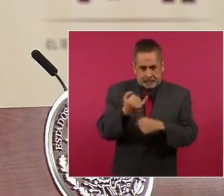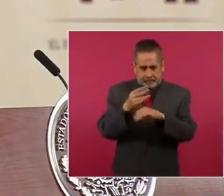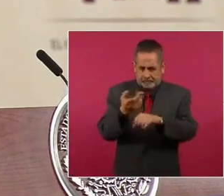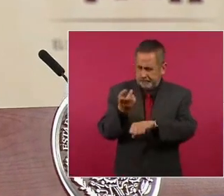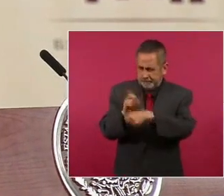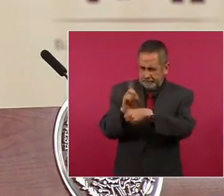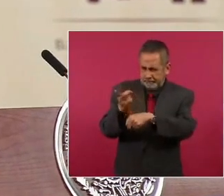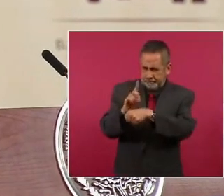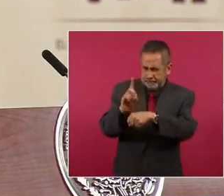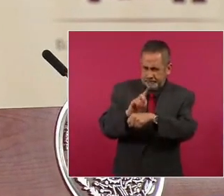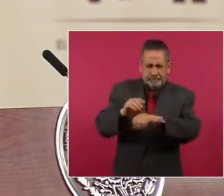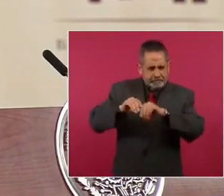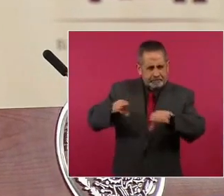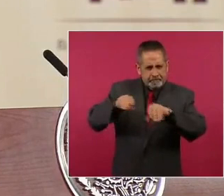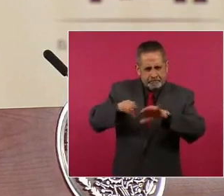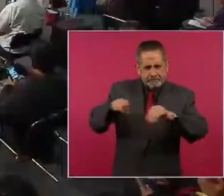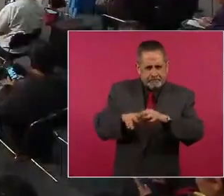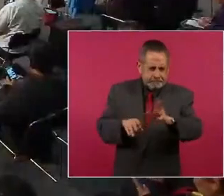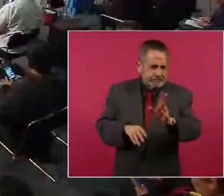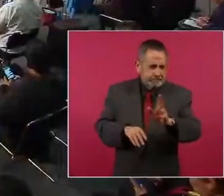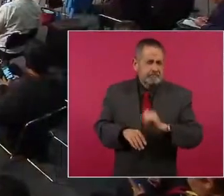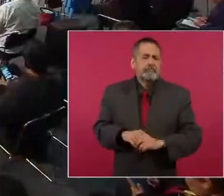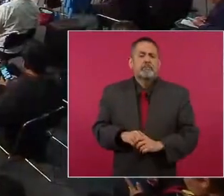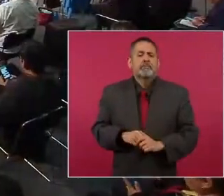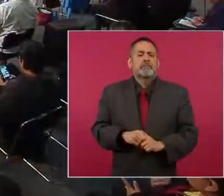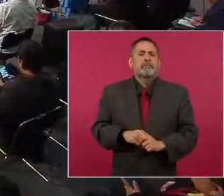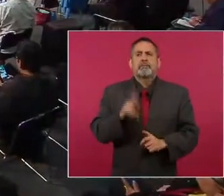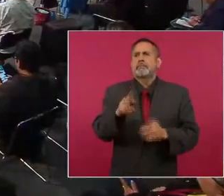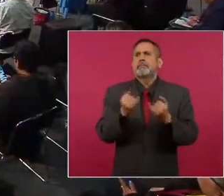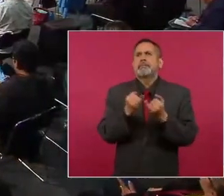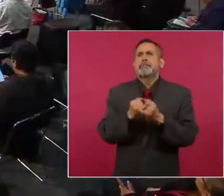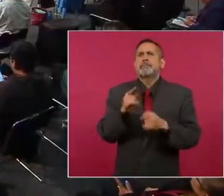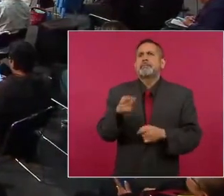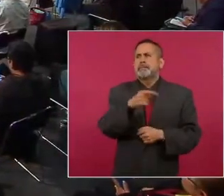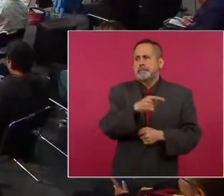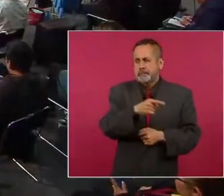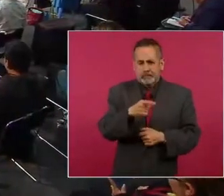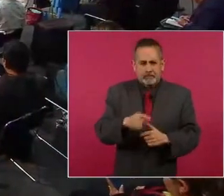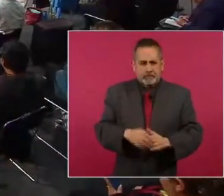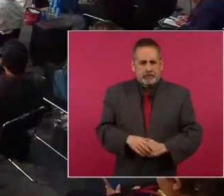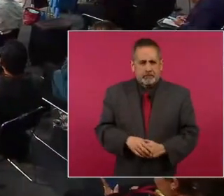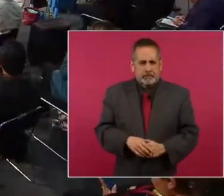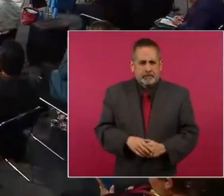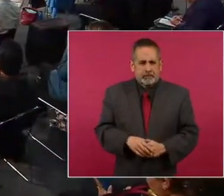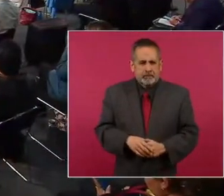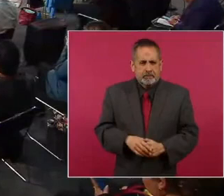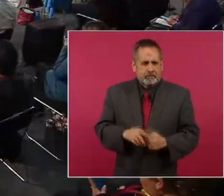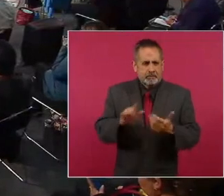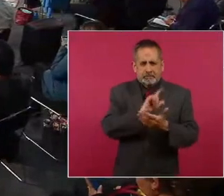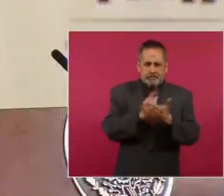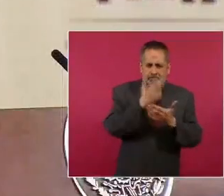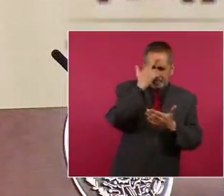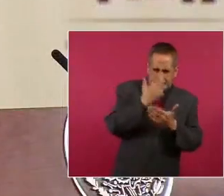como la de los delitos que se